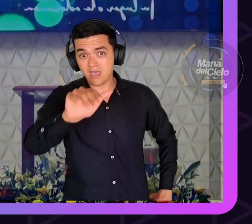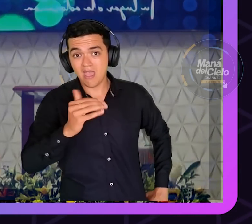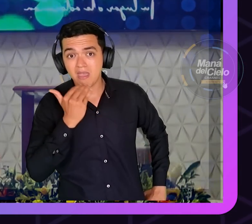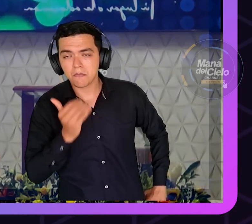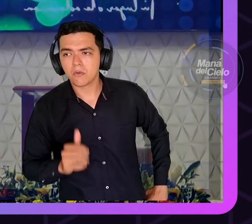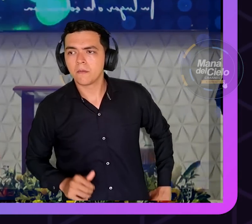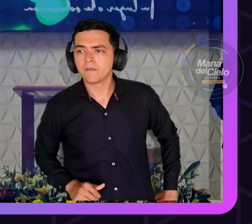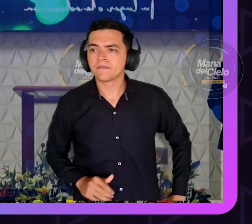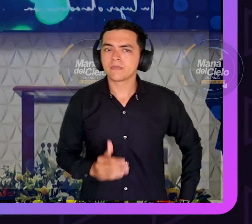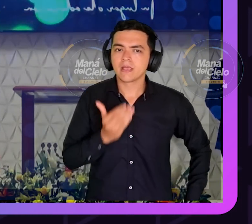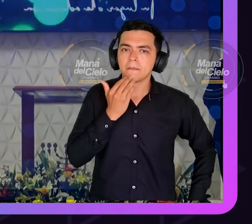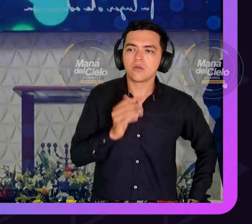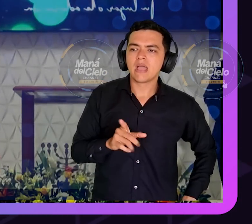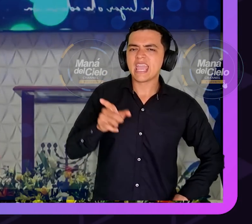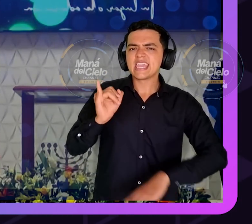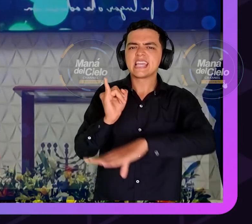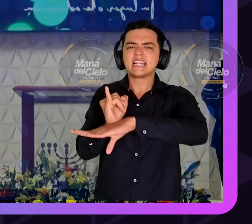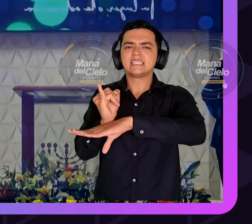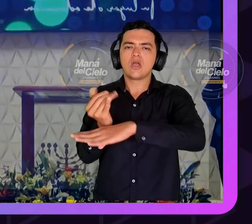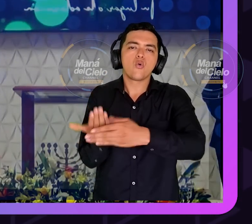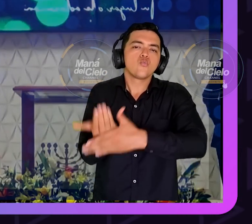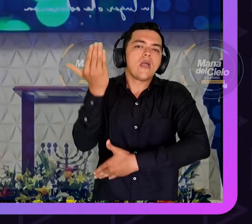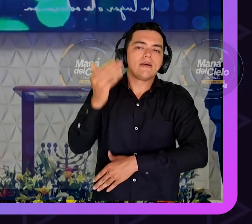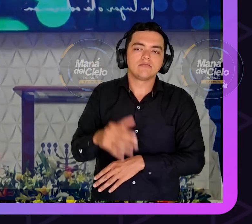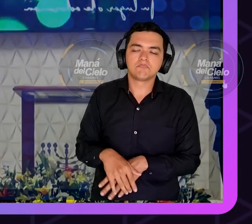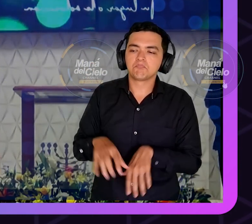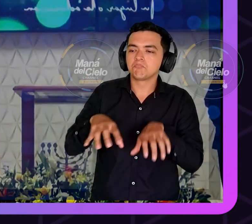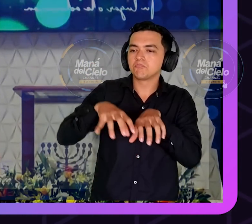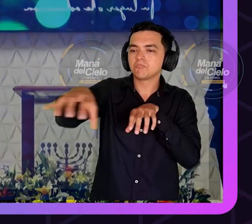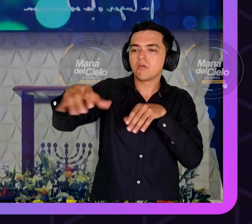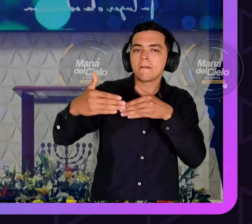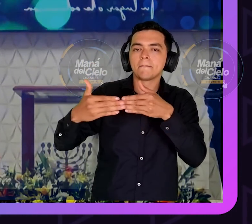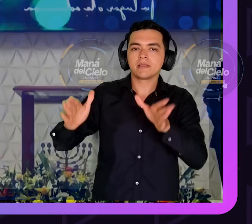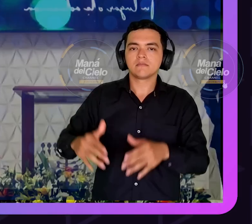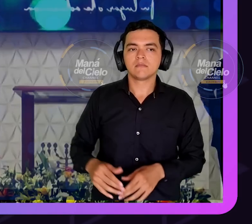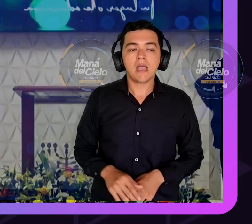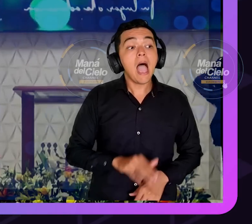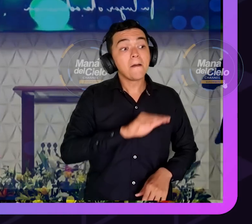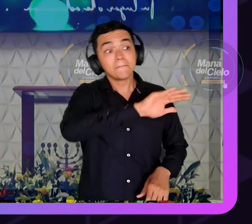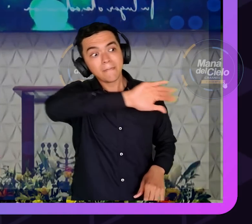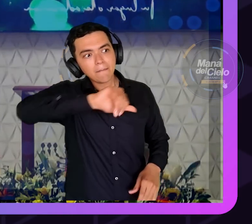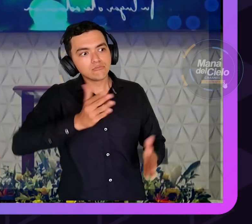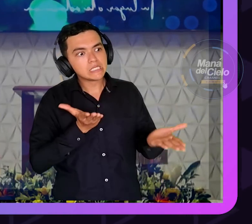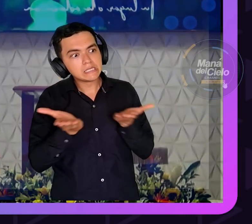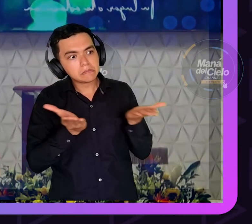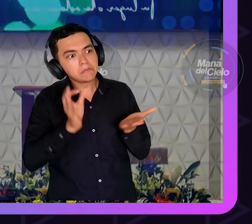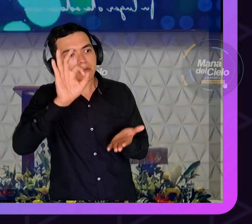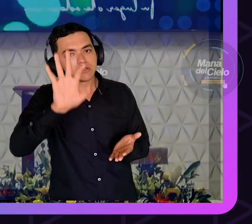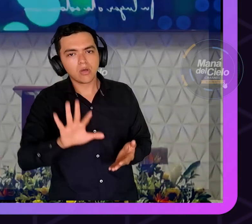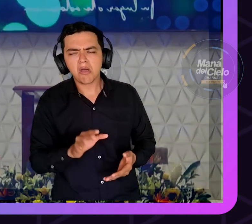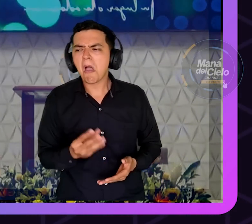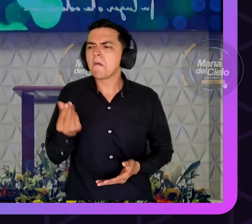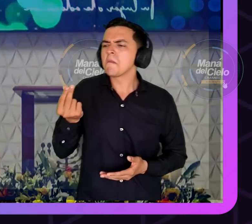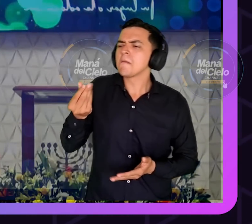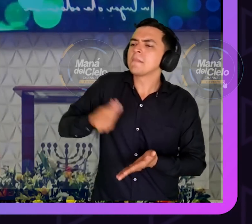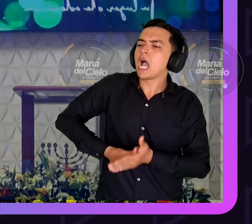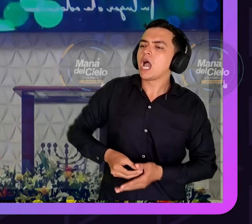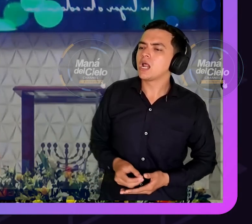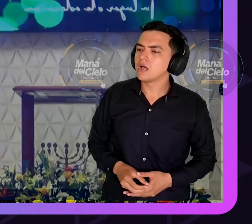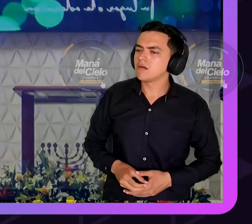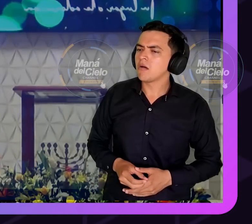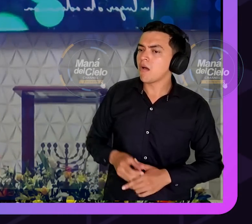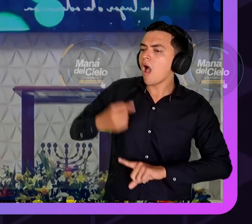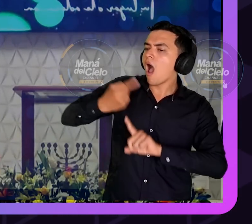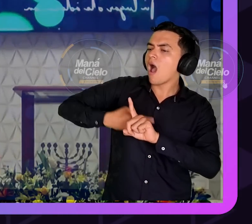pregúntenos es cuánto me van a dar allá cuánto hay para el arriendo y si no hubiera para el arriendo que se mueran las personas y se vayan al